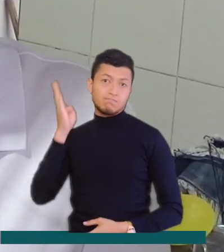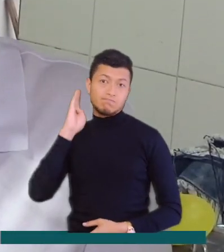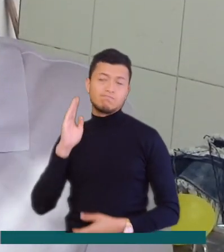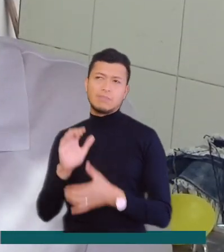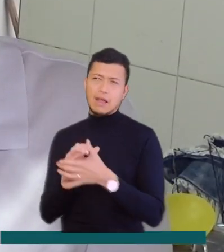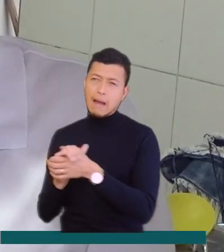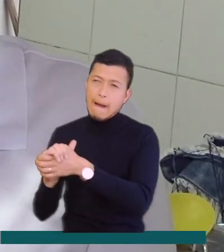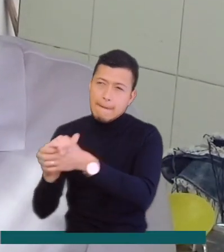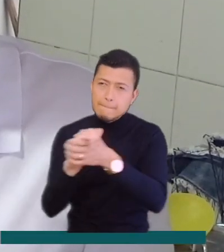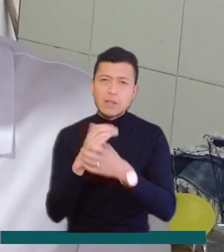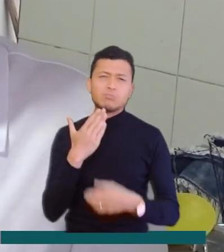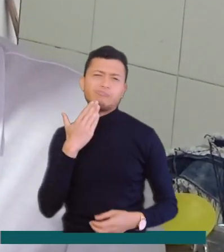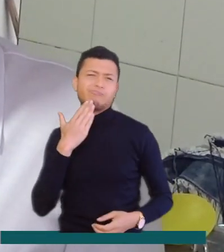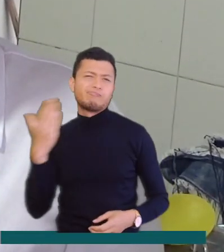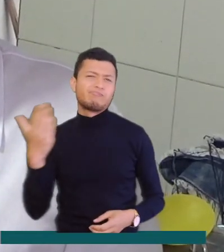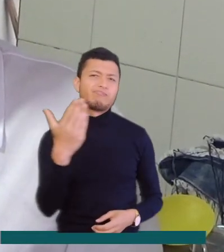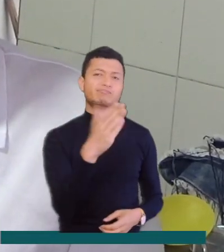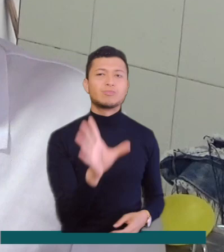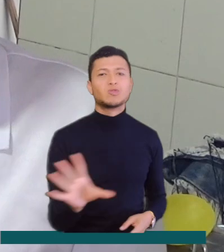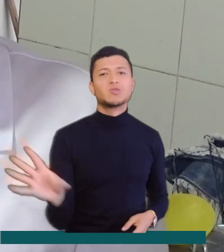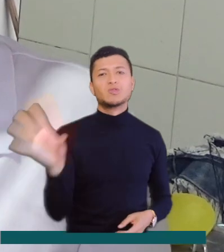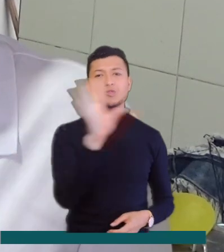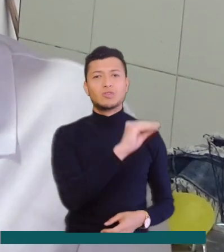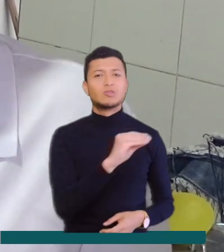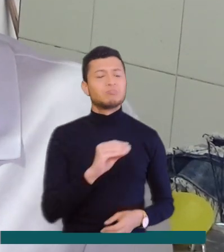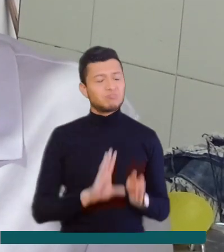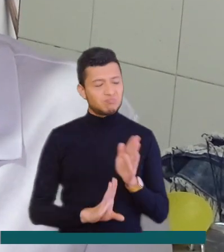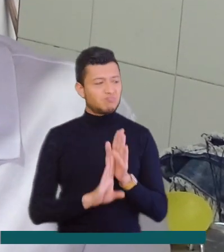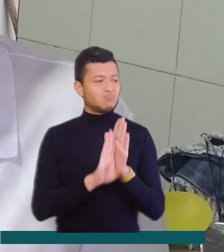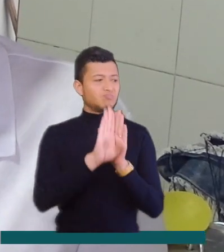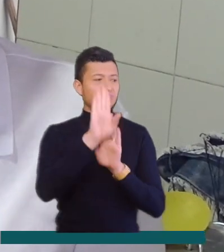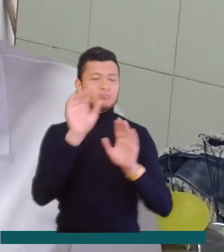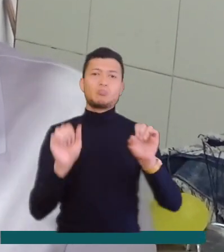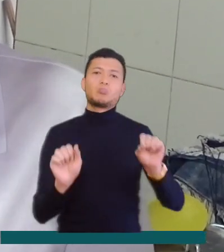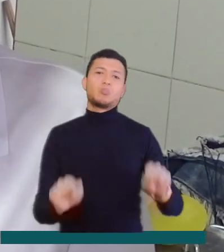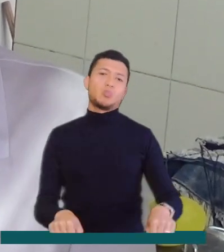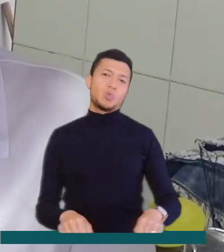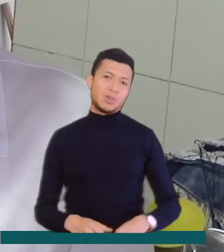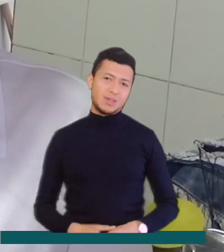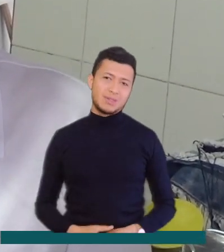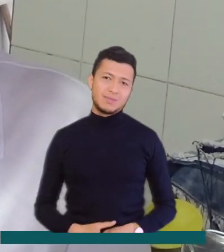gracias a todos mis amigos y he podido salir adelante,